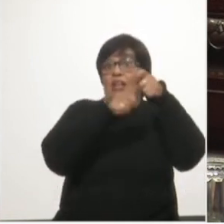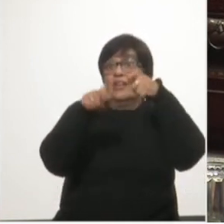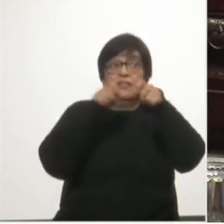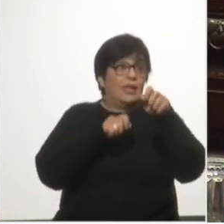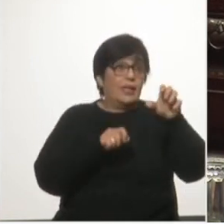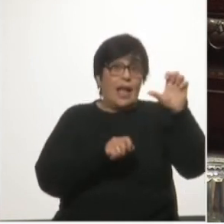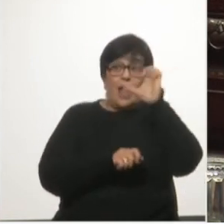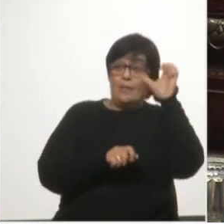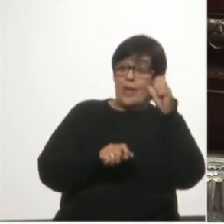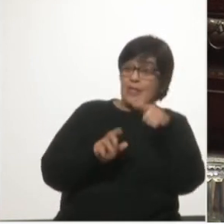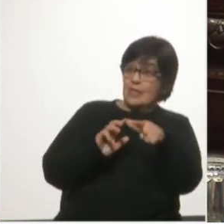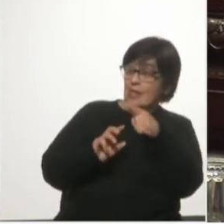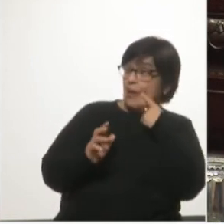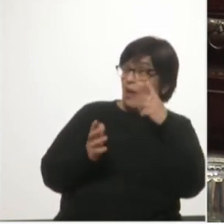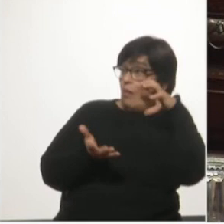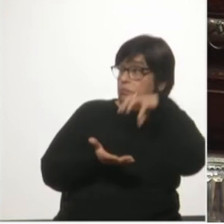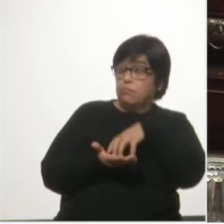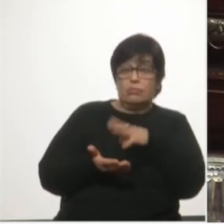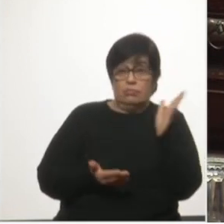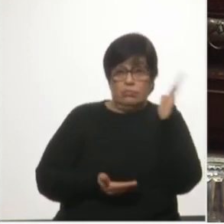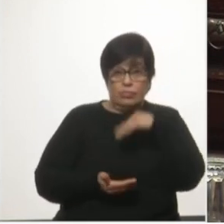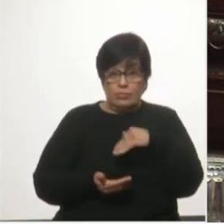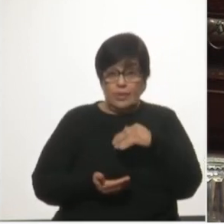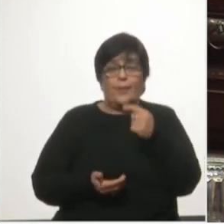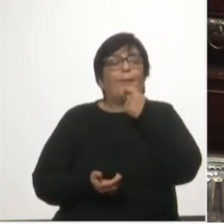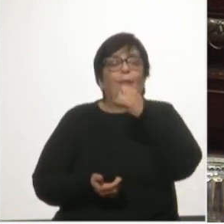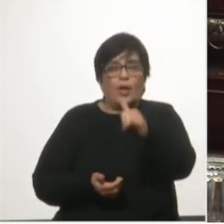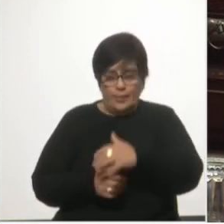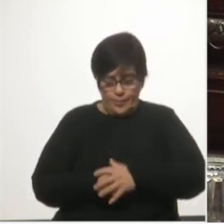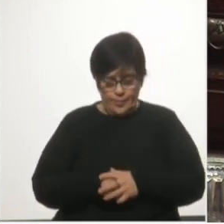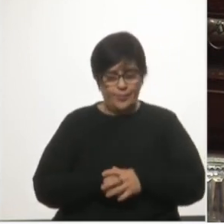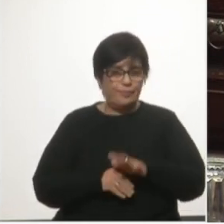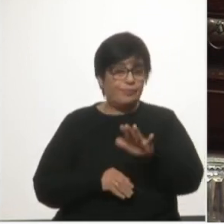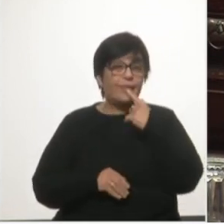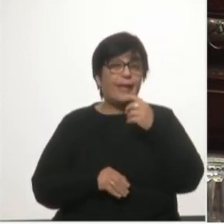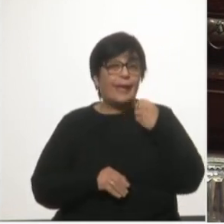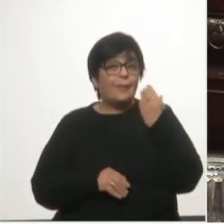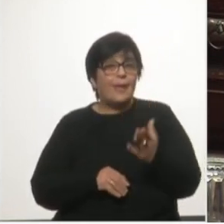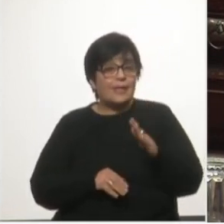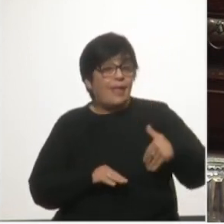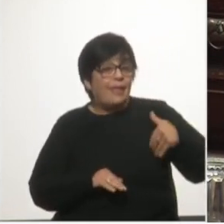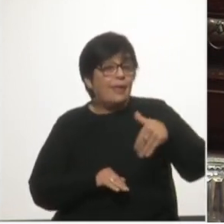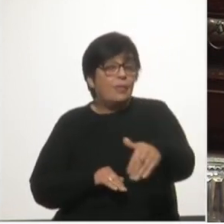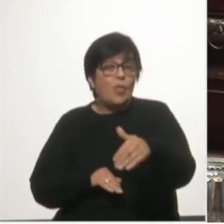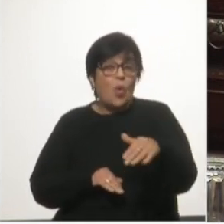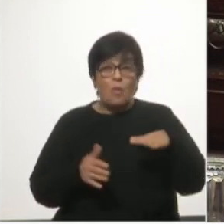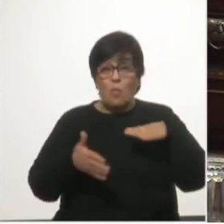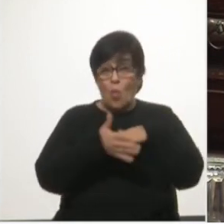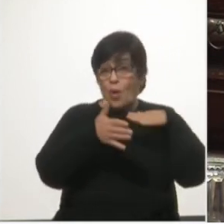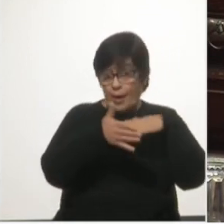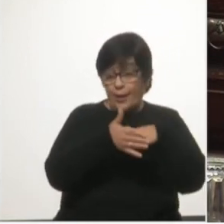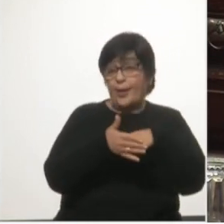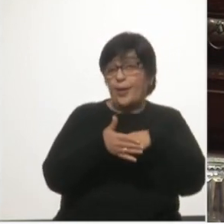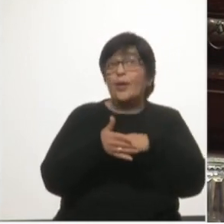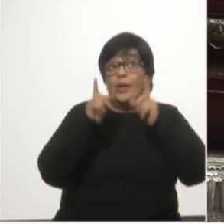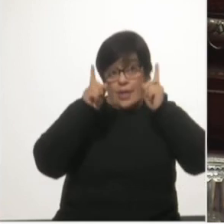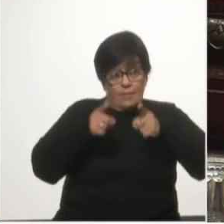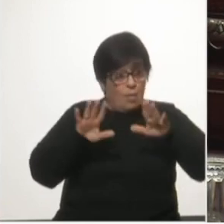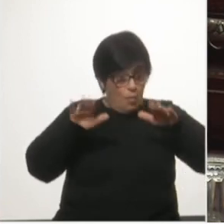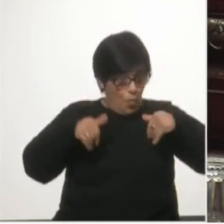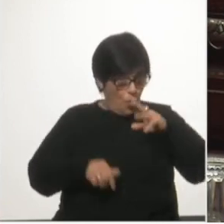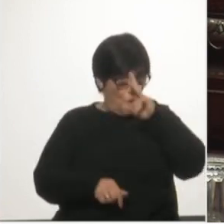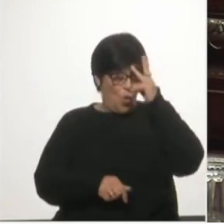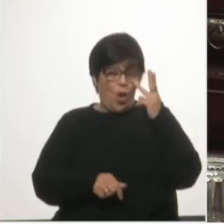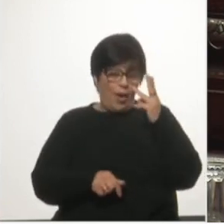Catón Nací en las acciones de TCP. Pensemos por ejemplo las consecuencias que podría tener para el puerto y para el país